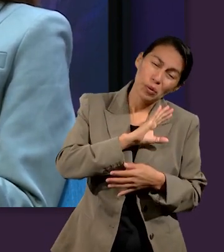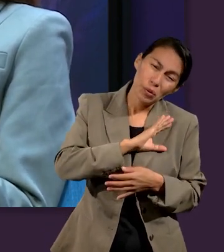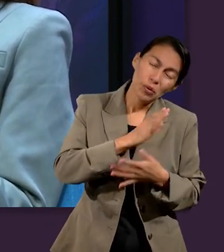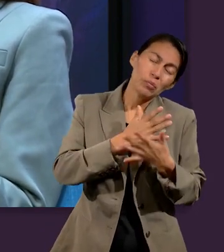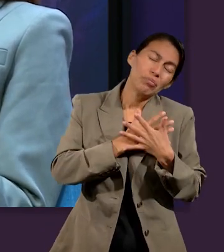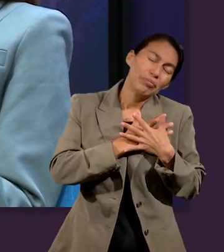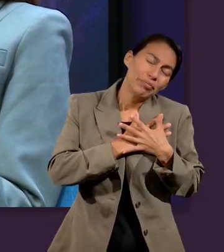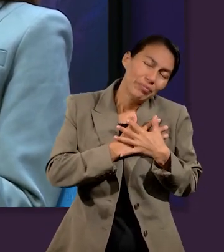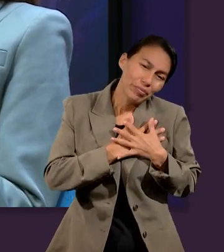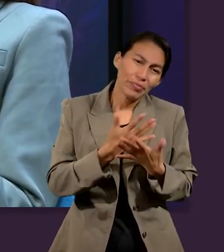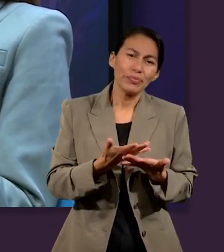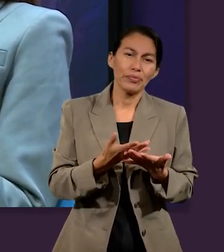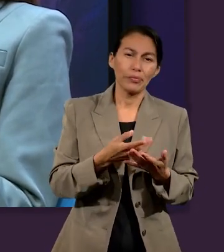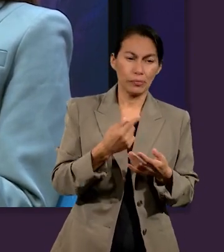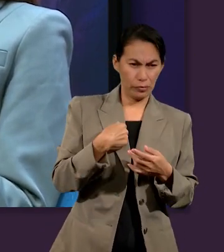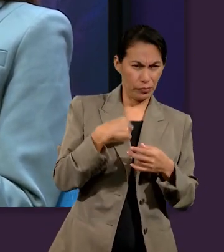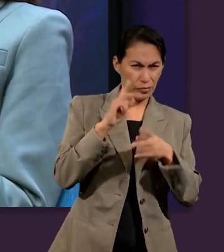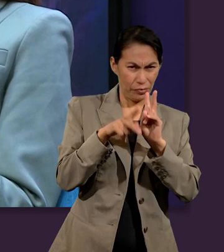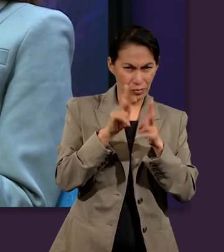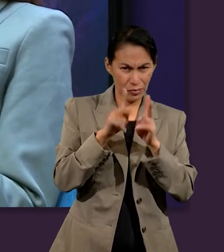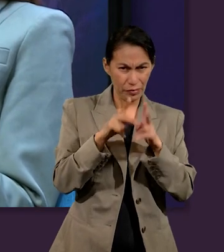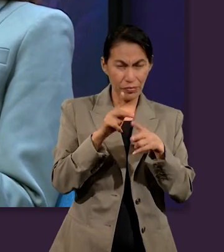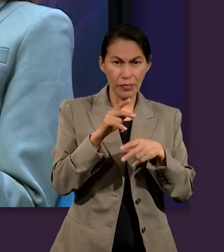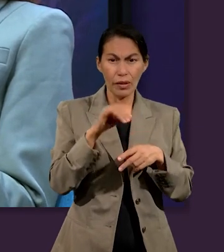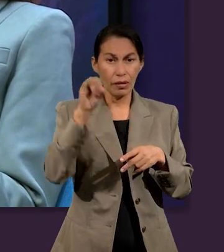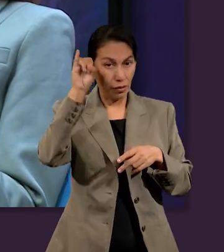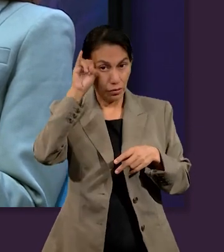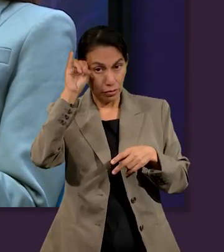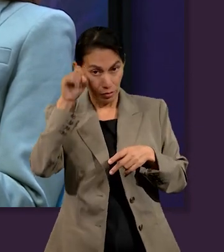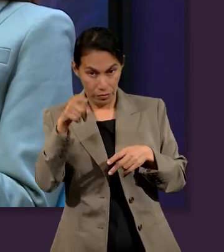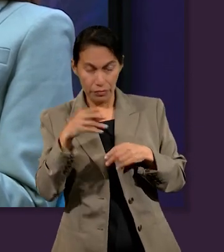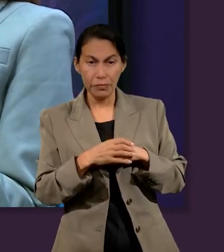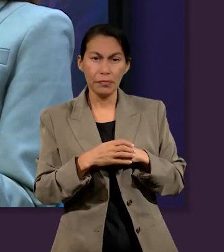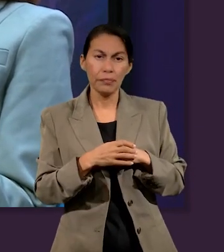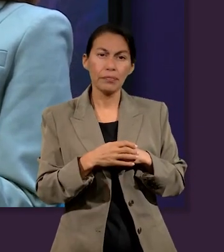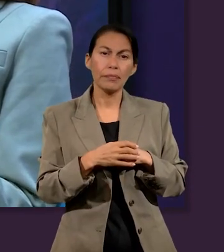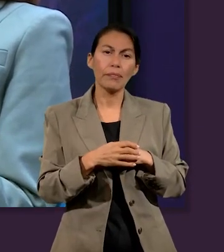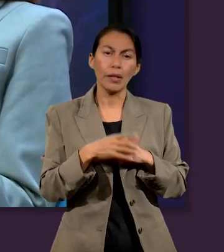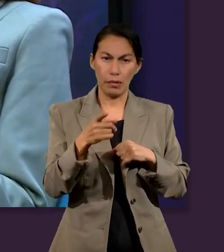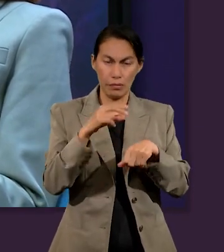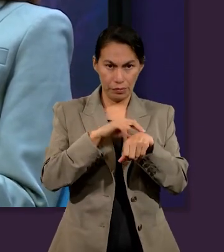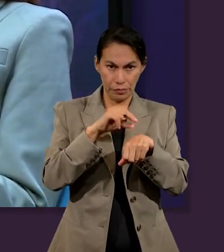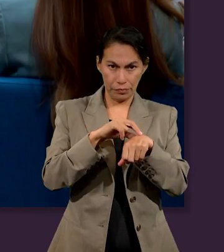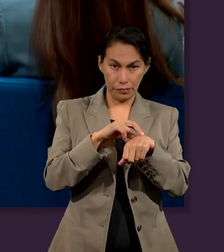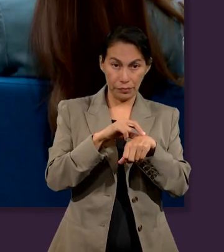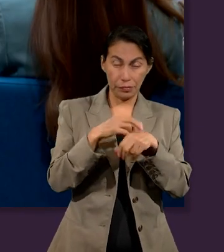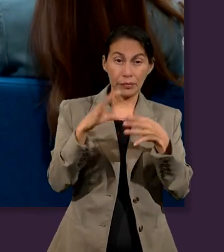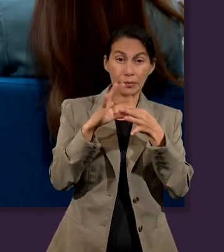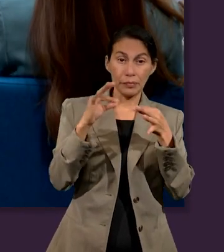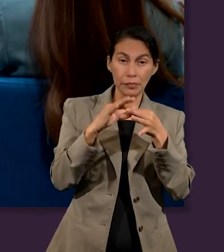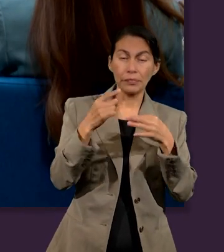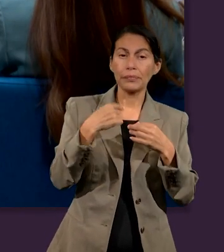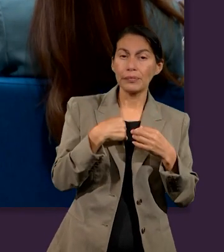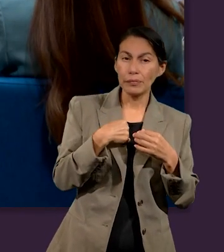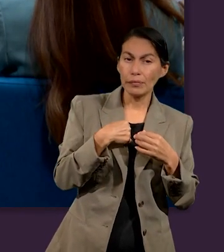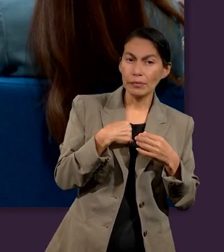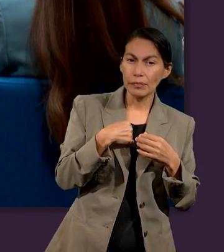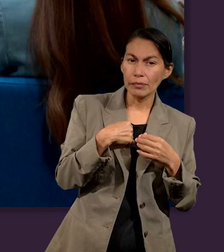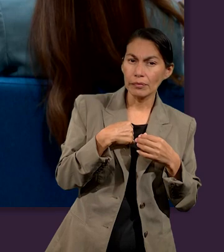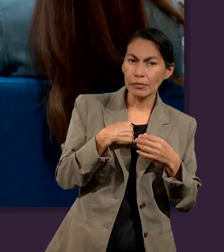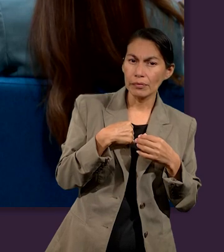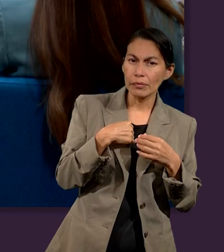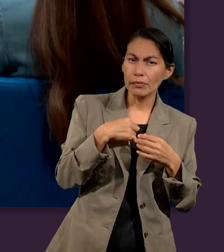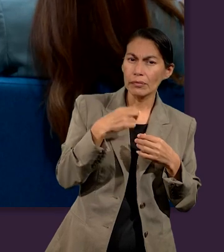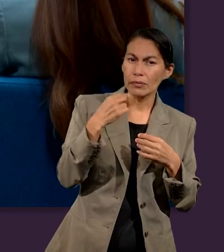cálido. Y conversando un poco con Isai, que es médico, él me explicaba que la